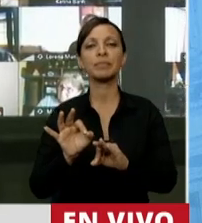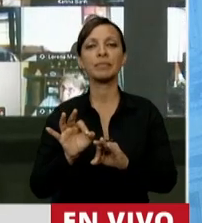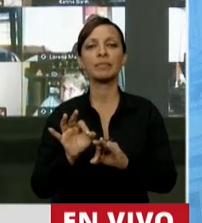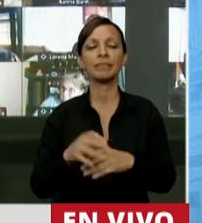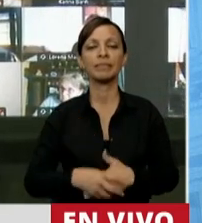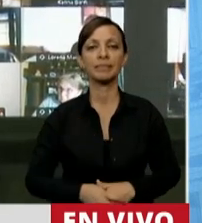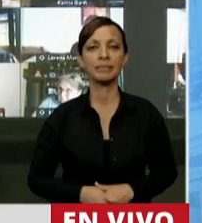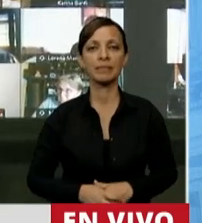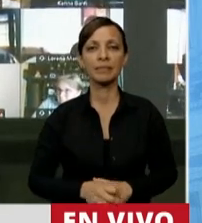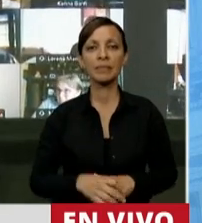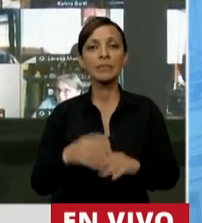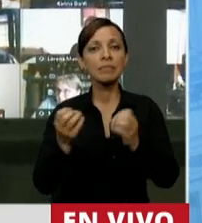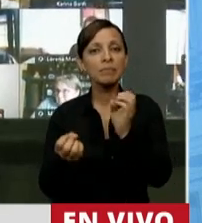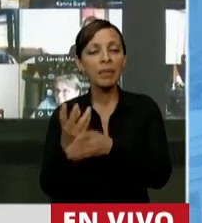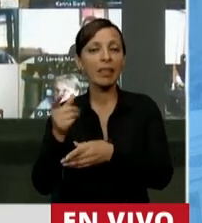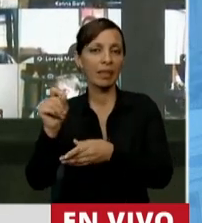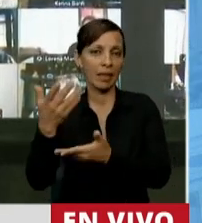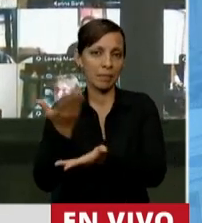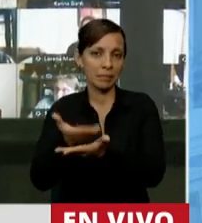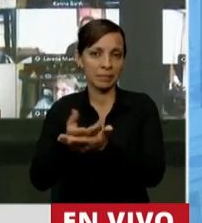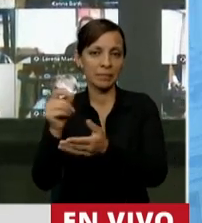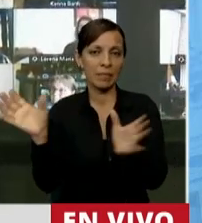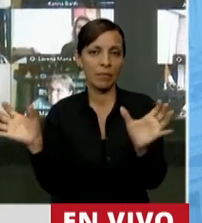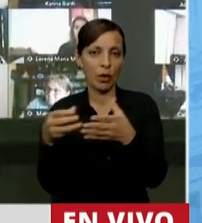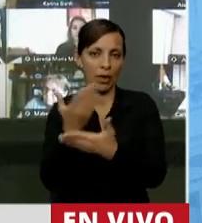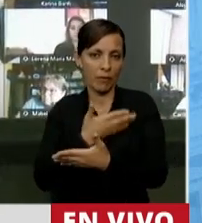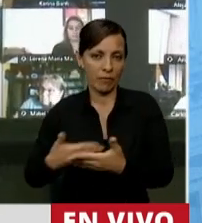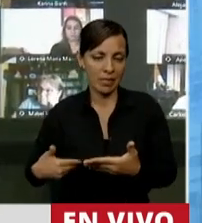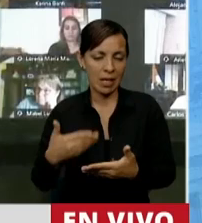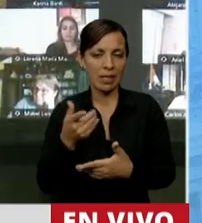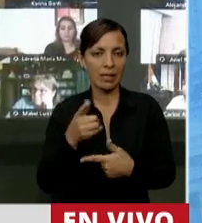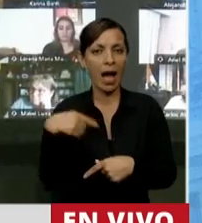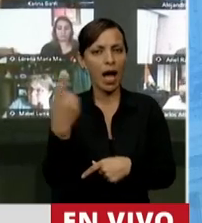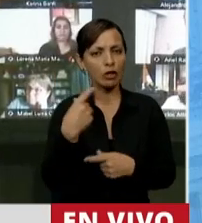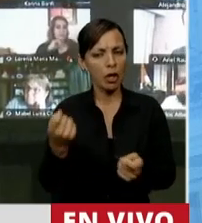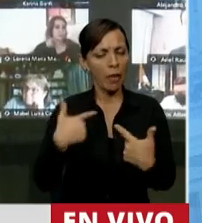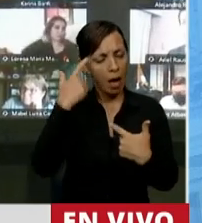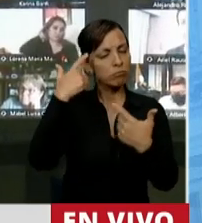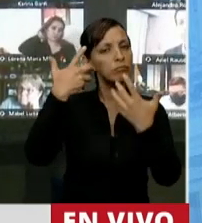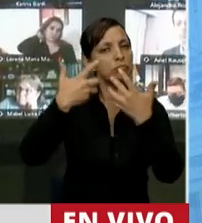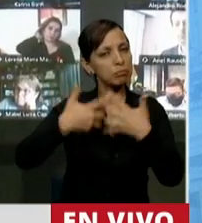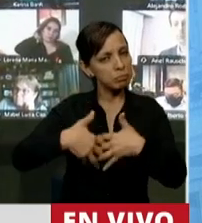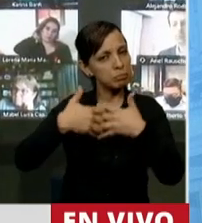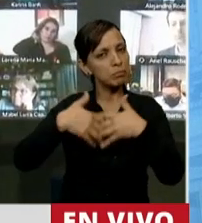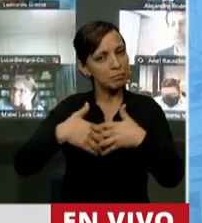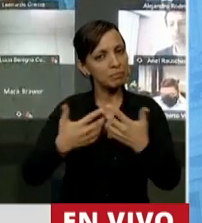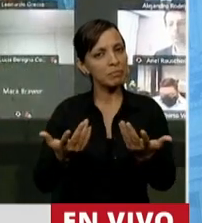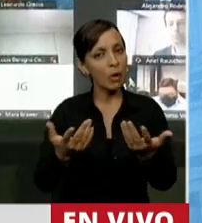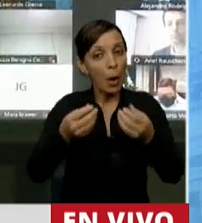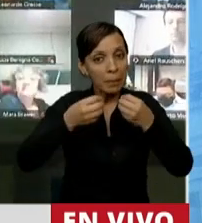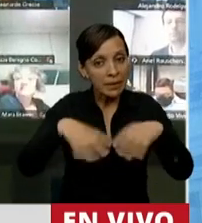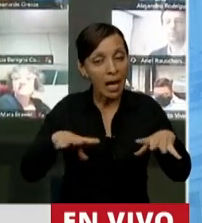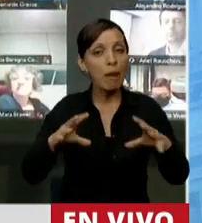iniciado por el bloque oficialista, a nosotros nos ha obligado a reflexionar y apenas puesto en